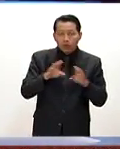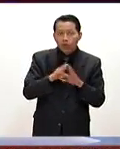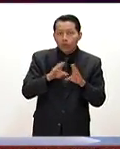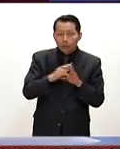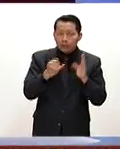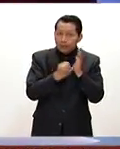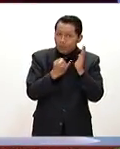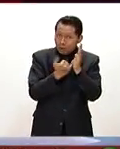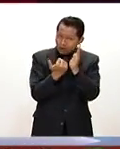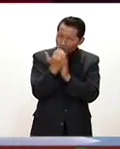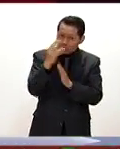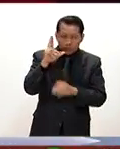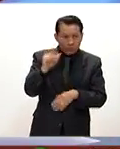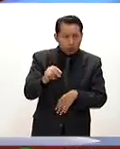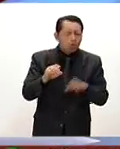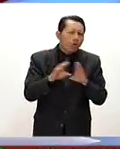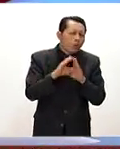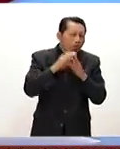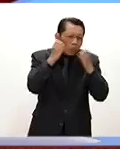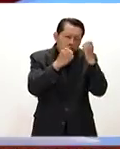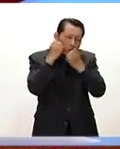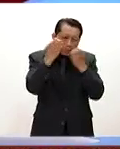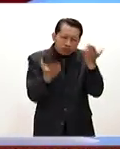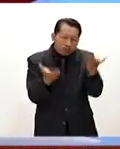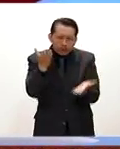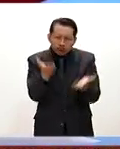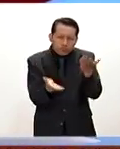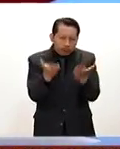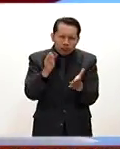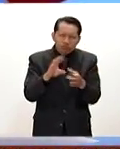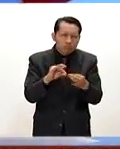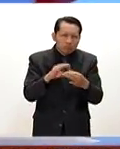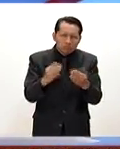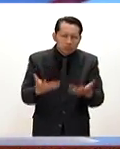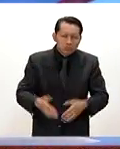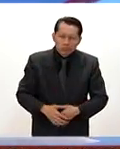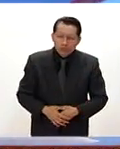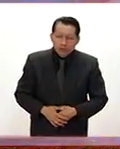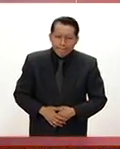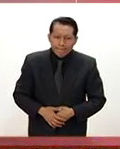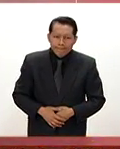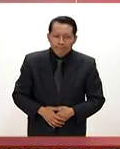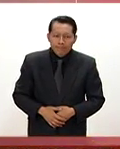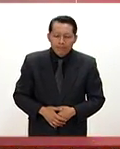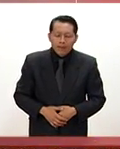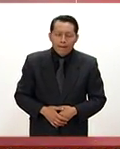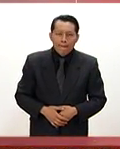subida de impuestos. ¿Cómo se analiza estas dos contradicciones? Pues mira,